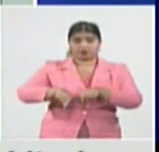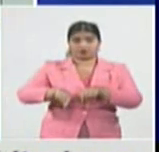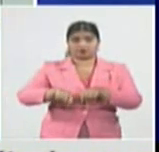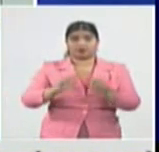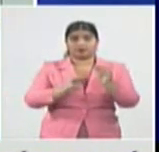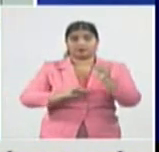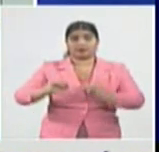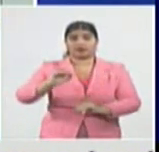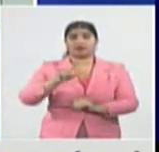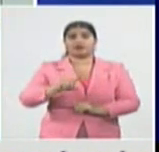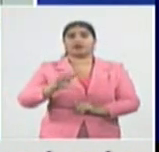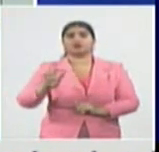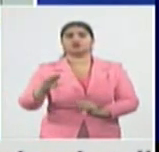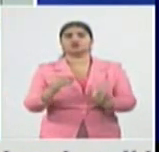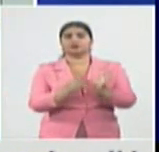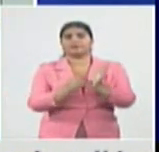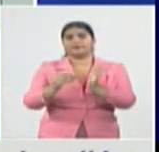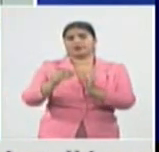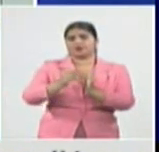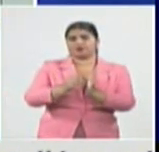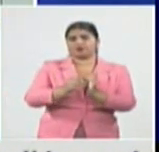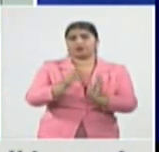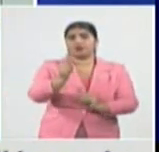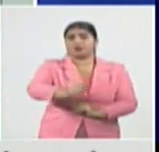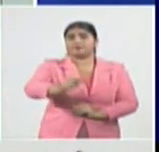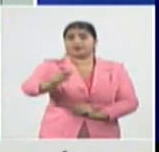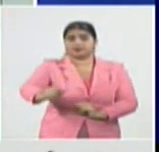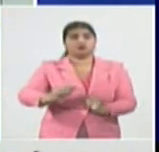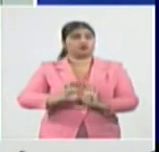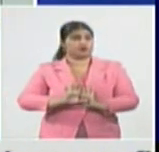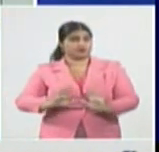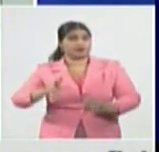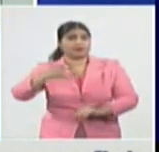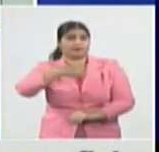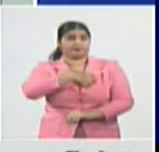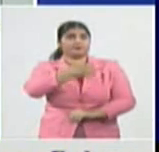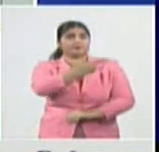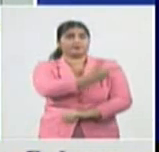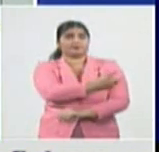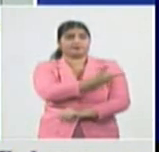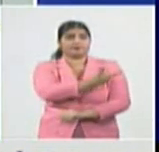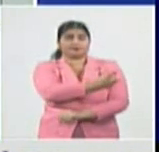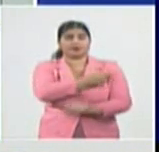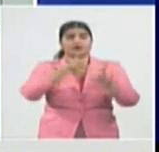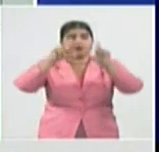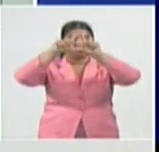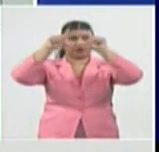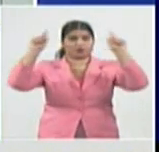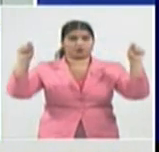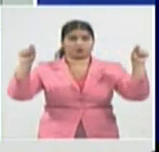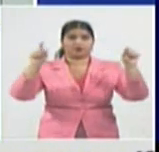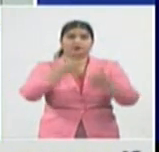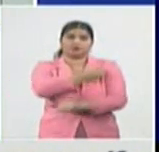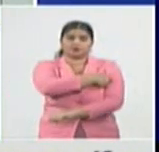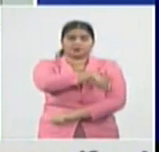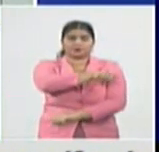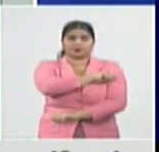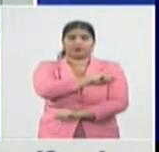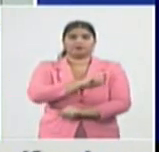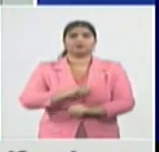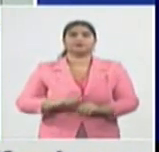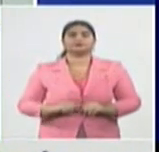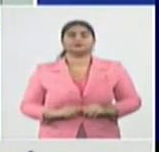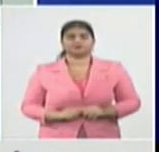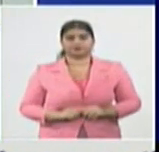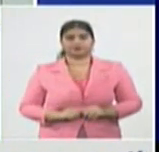de dosis de candidatos de vacunas aplicados a nuestra población que indiscutiblemente el